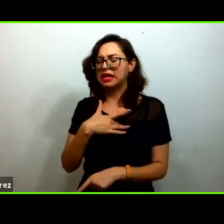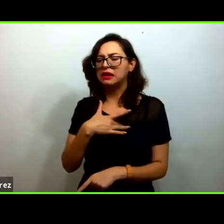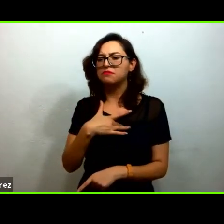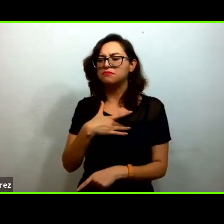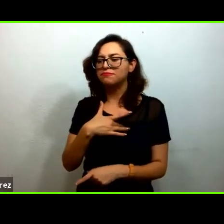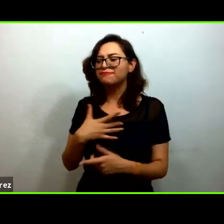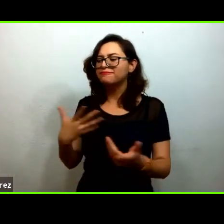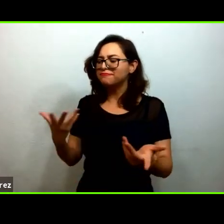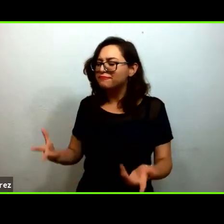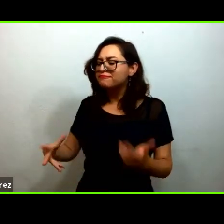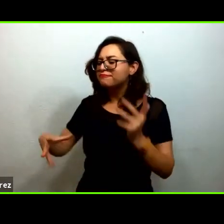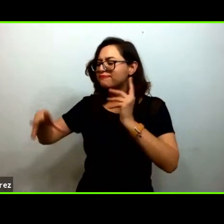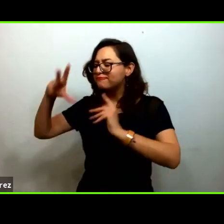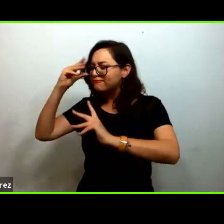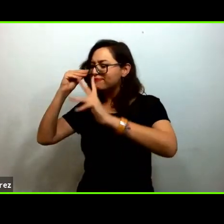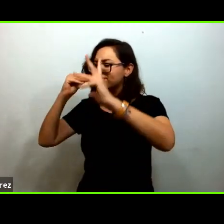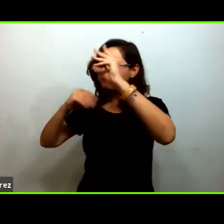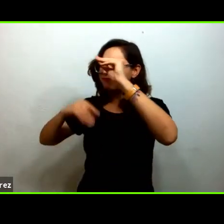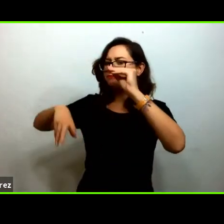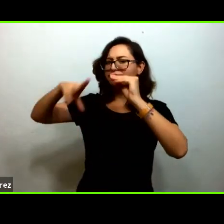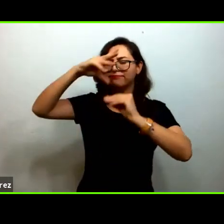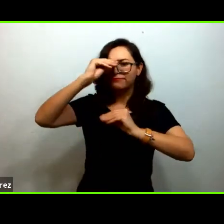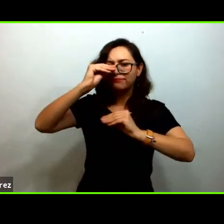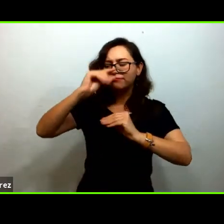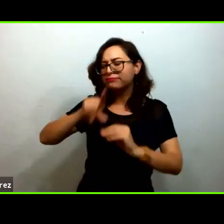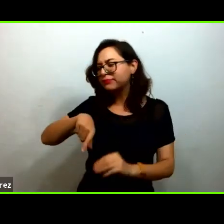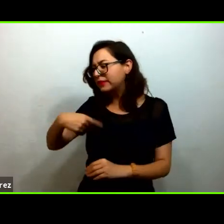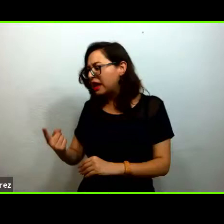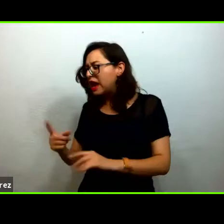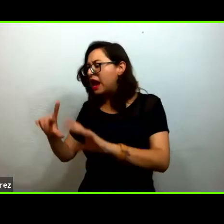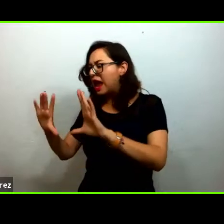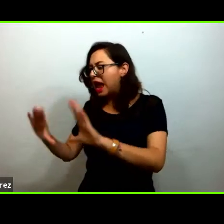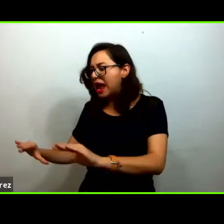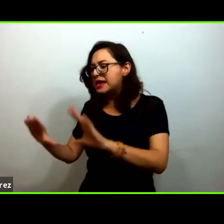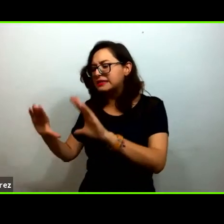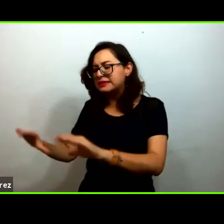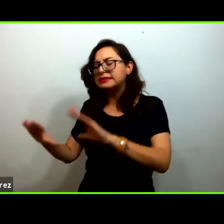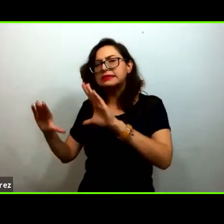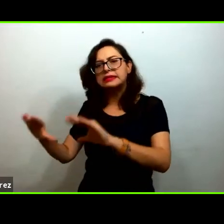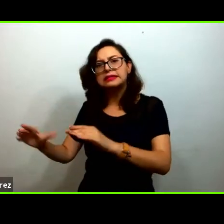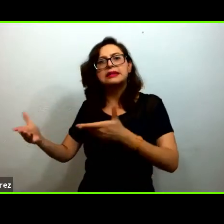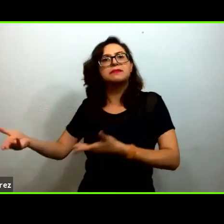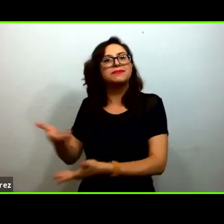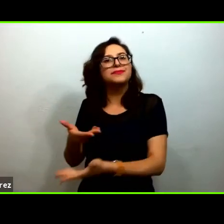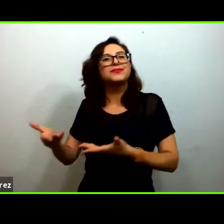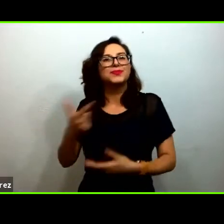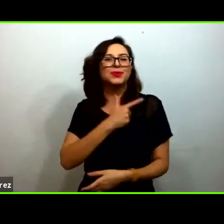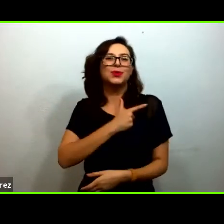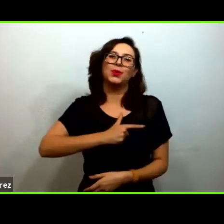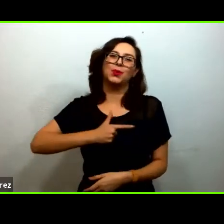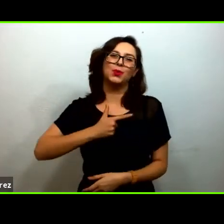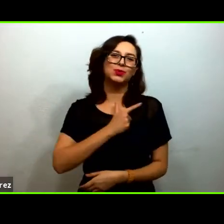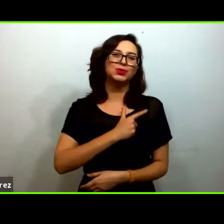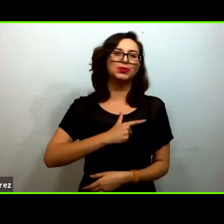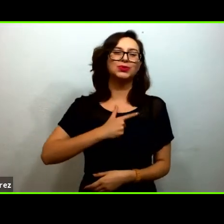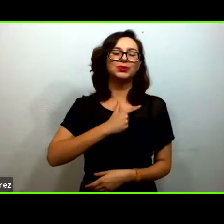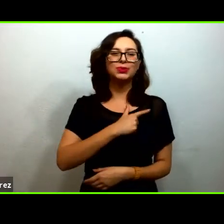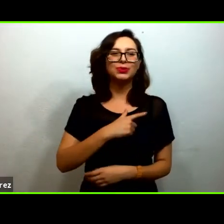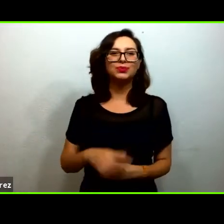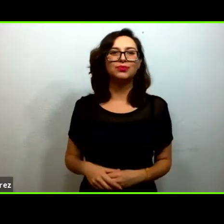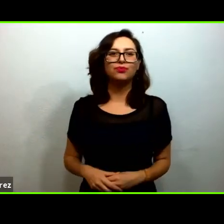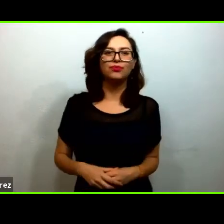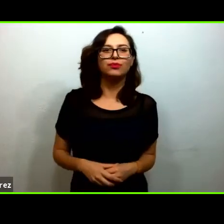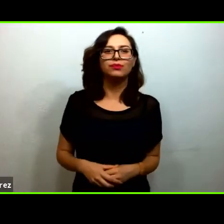aprender para ayudarle a otro a seguirlo haciendo. Esta es a grandes rasgos